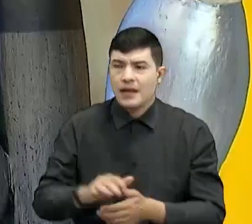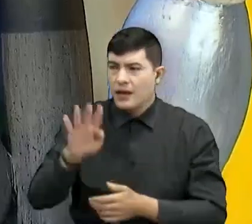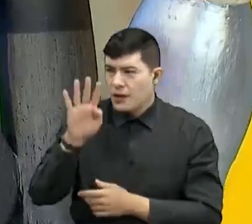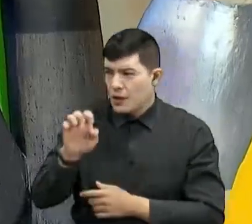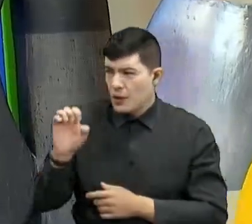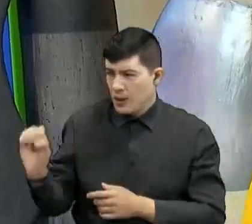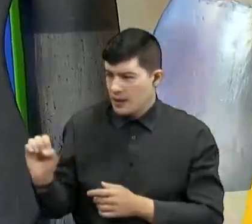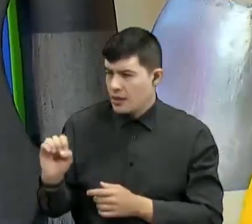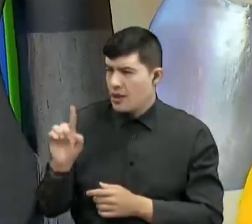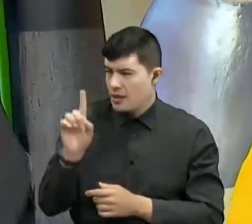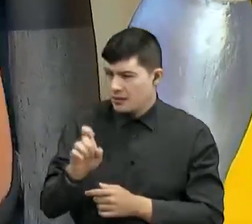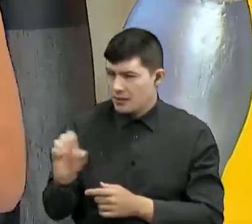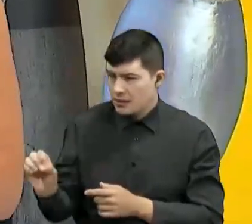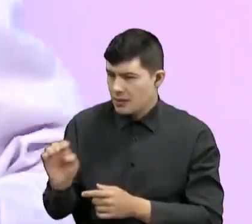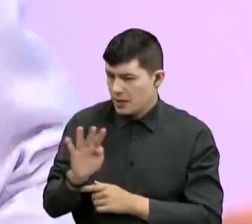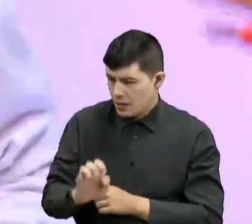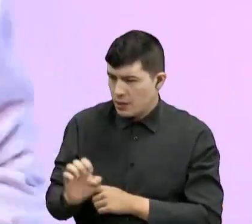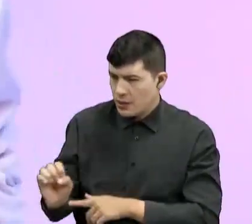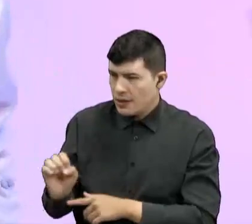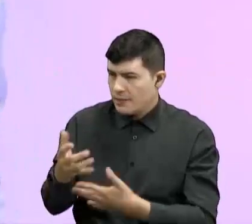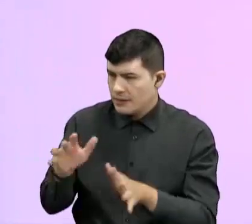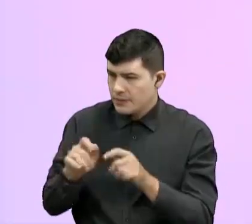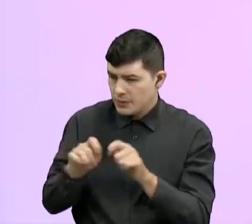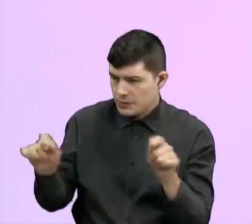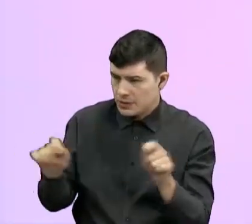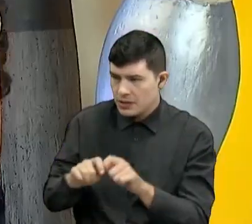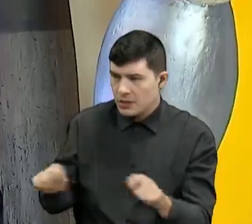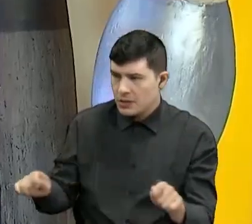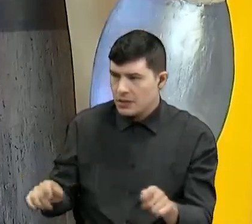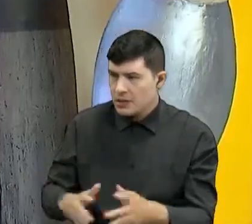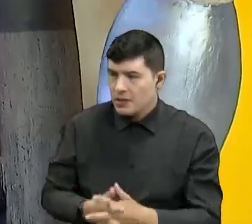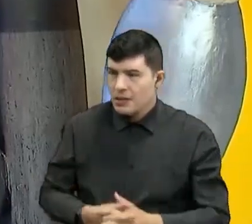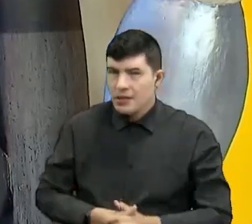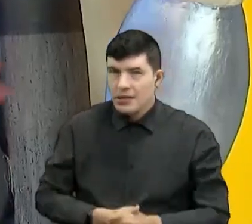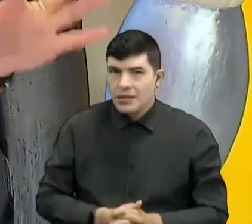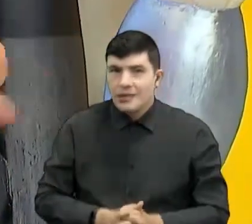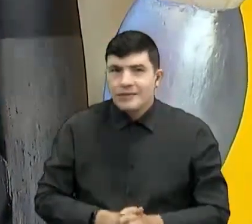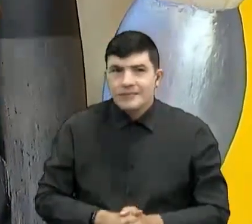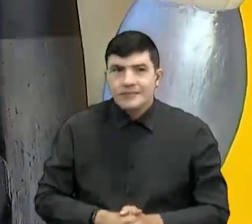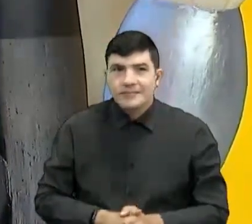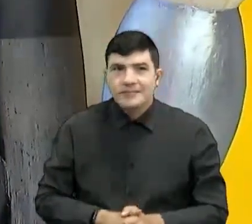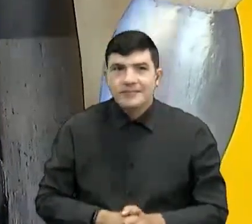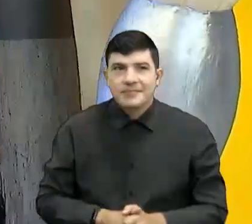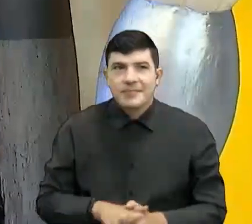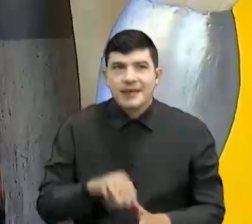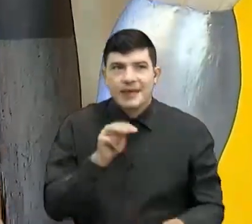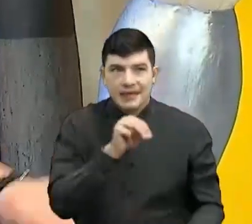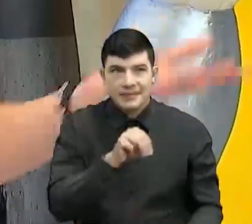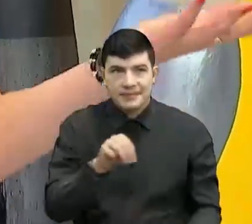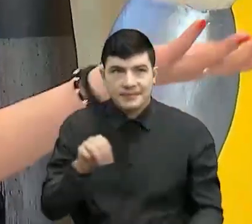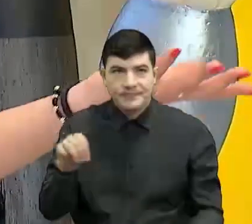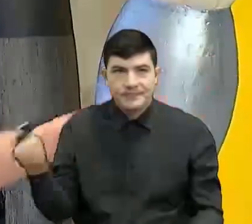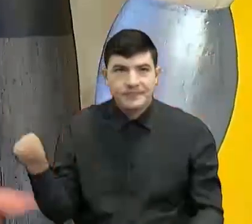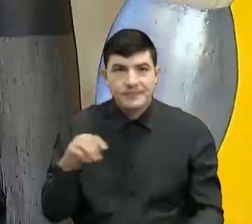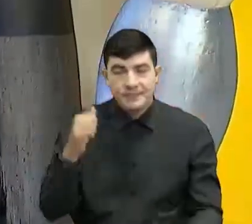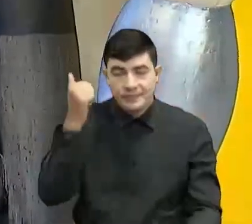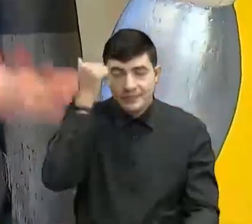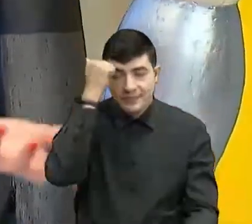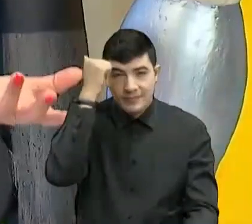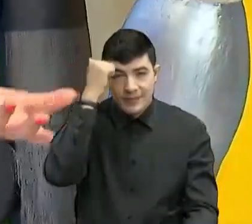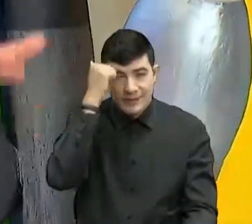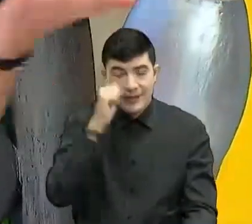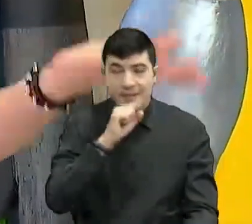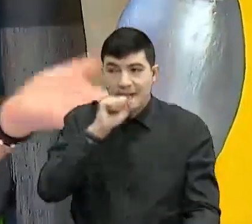90 más o menos, la talla, la talla. Bueno. Ala, carachas. Mi querido doctor P, entonces la pregunta no es para nuestro profe Francisco,